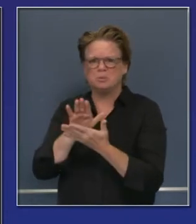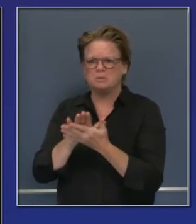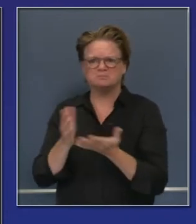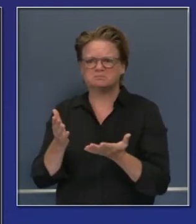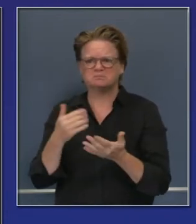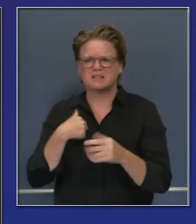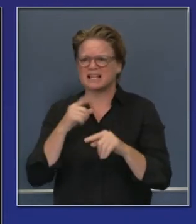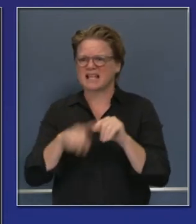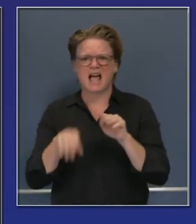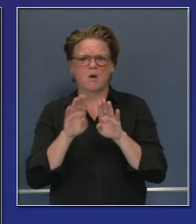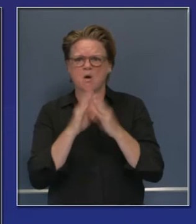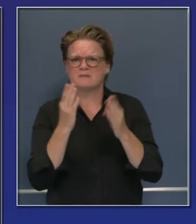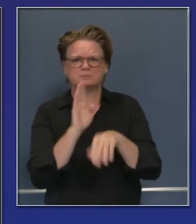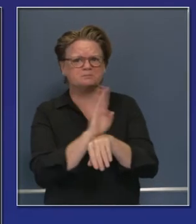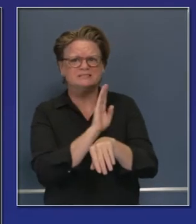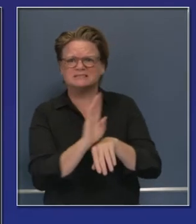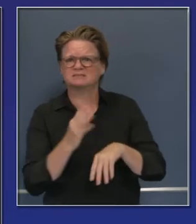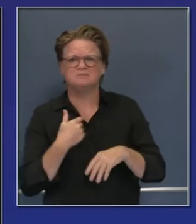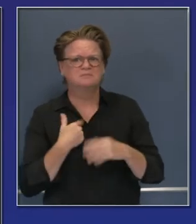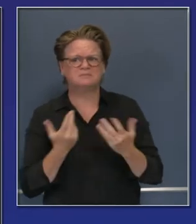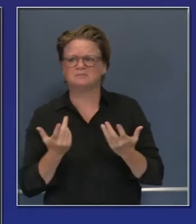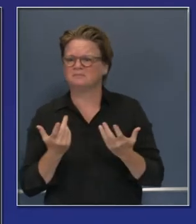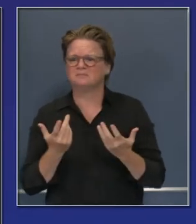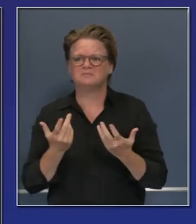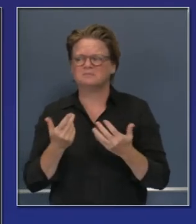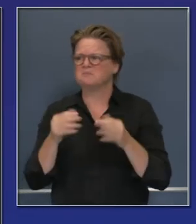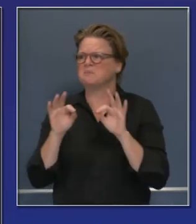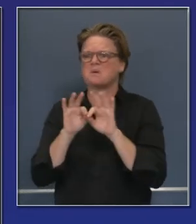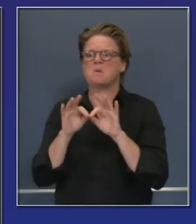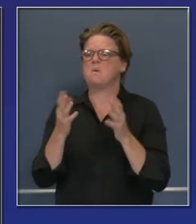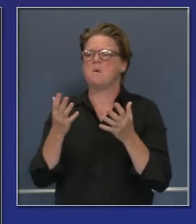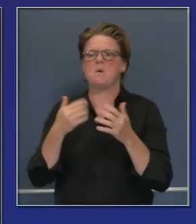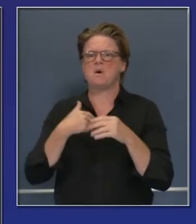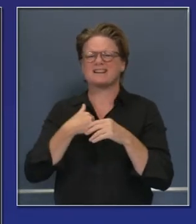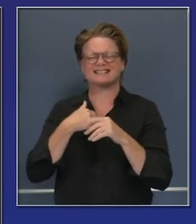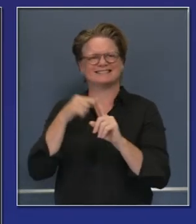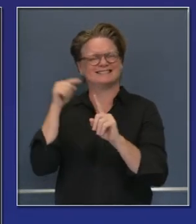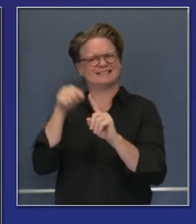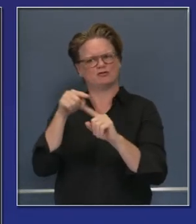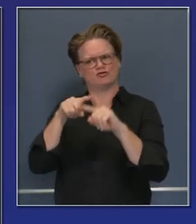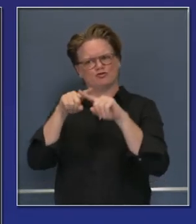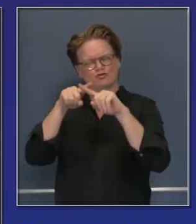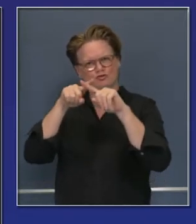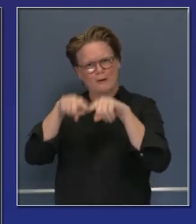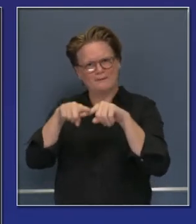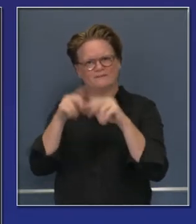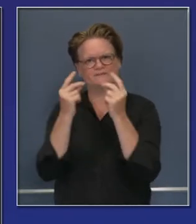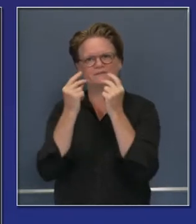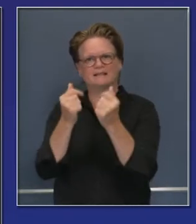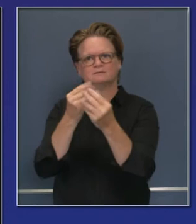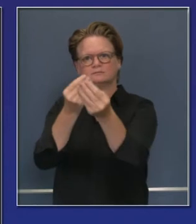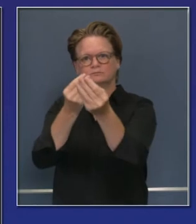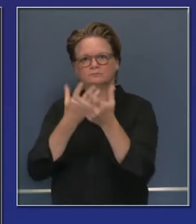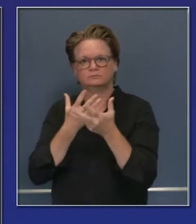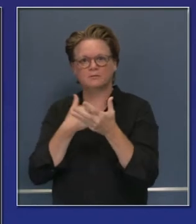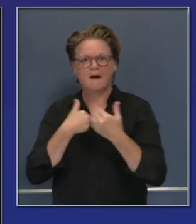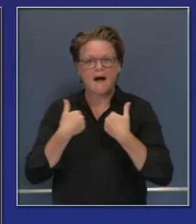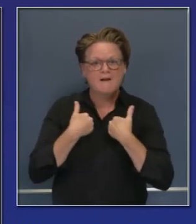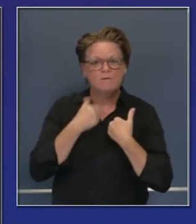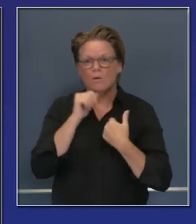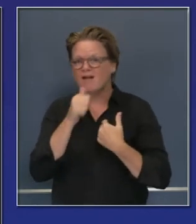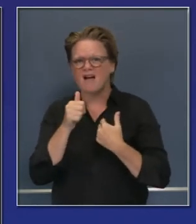niños a la escuela, ni volver a abrir los negocios. Esto es un paso esencial. Además, estoy contento de saber